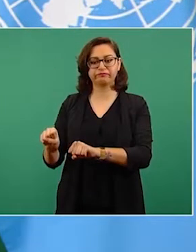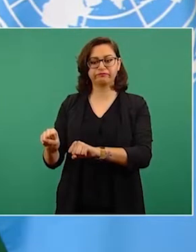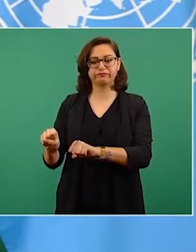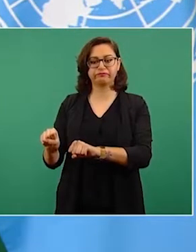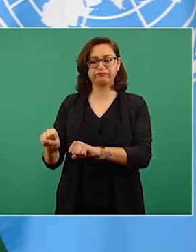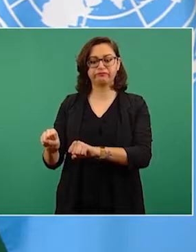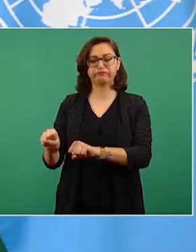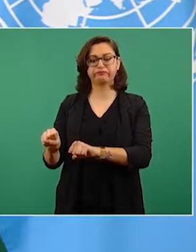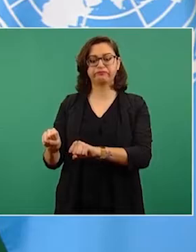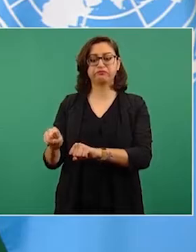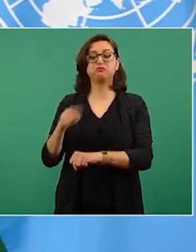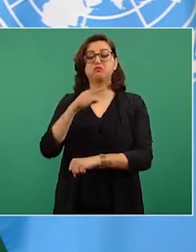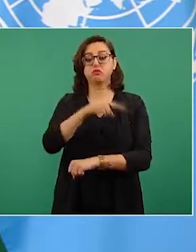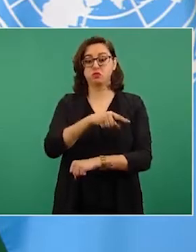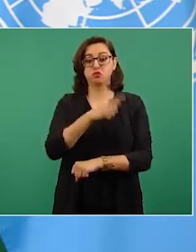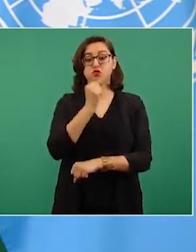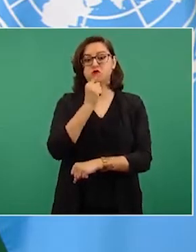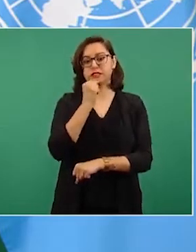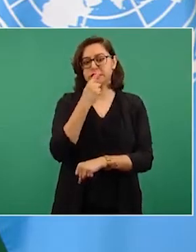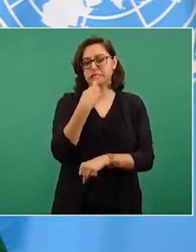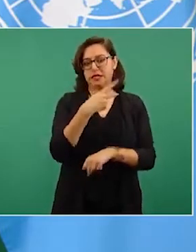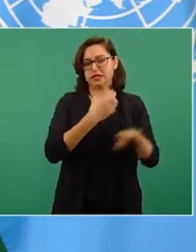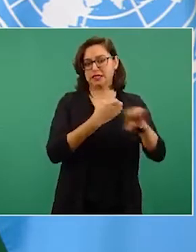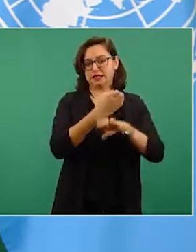de Tulum y de Quintana Roo.